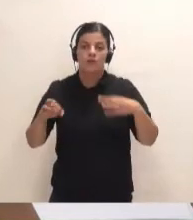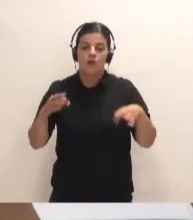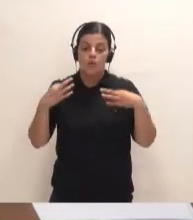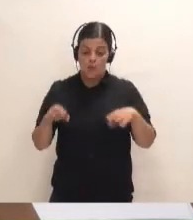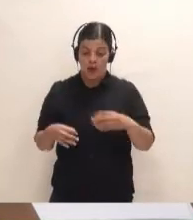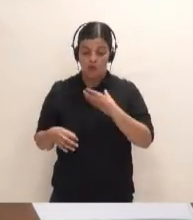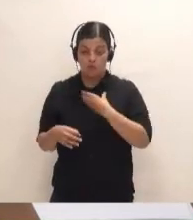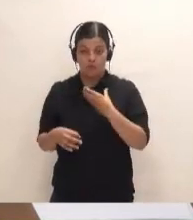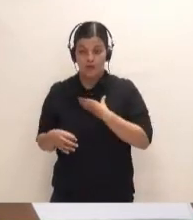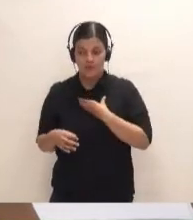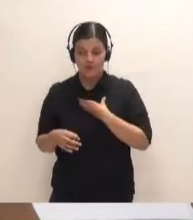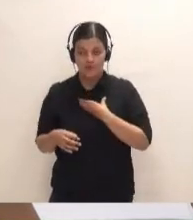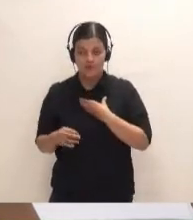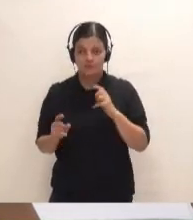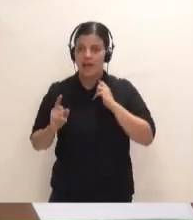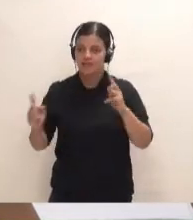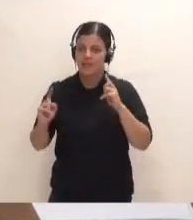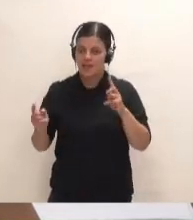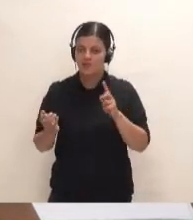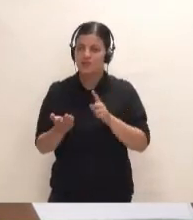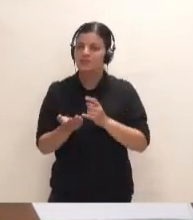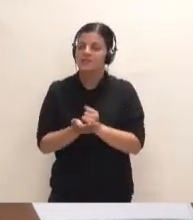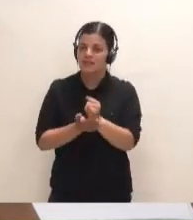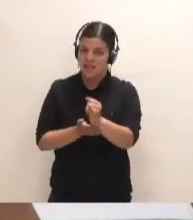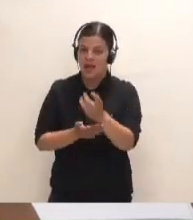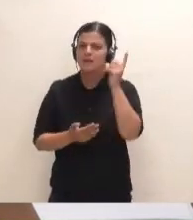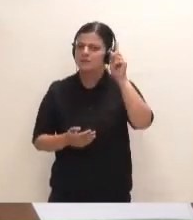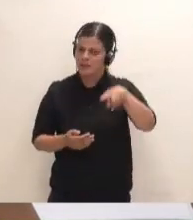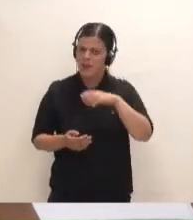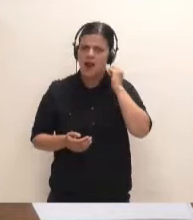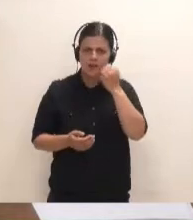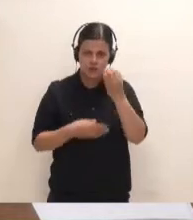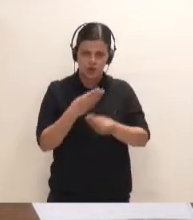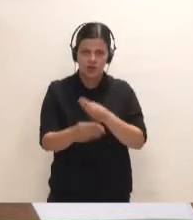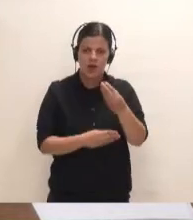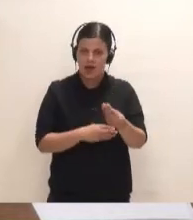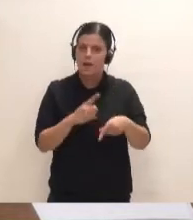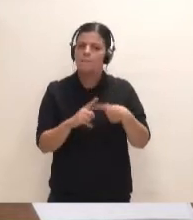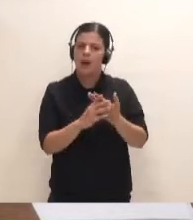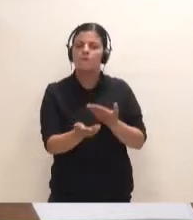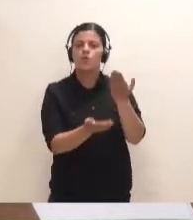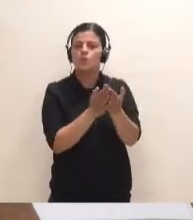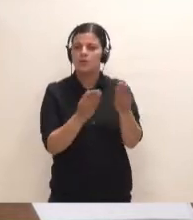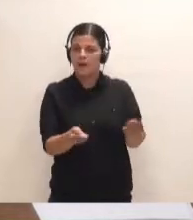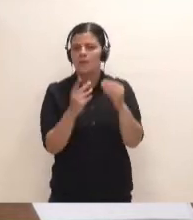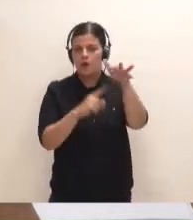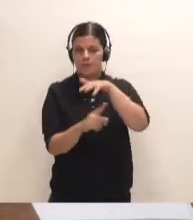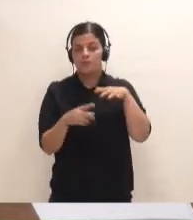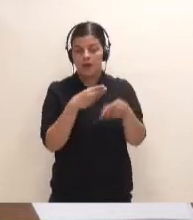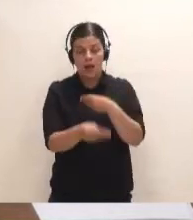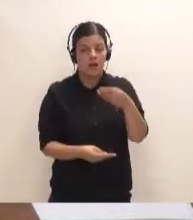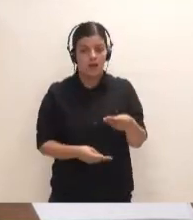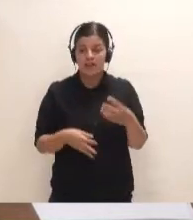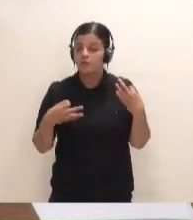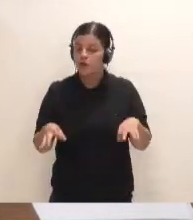un ayuntamiento, en el caso de Guía de Isora, también haga alegaciones y haga propuestas de mejora medioambiental que